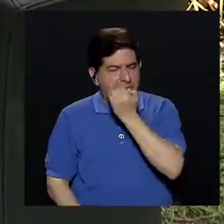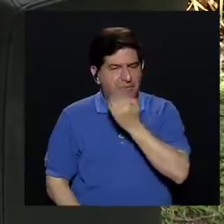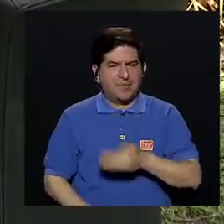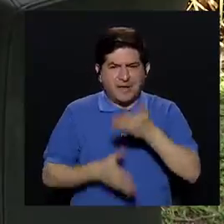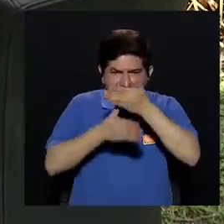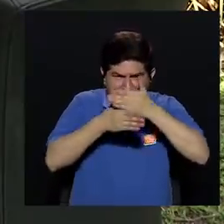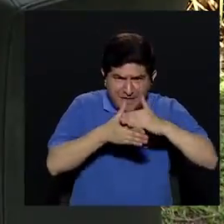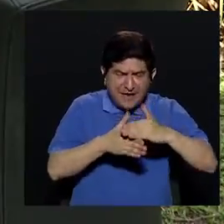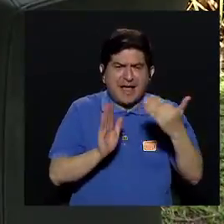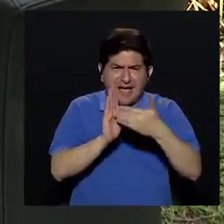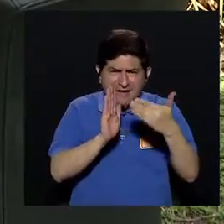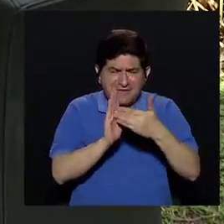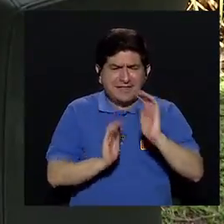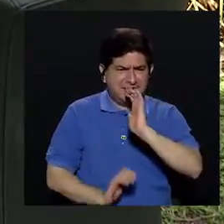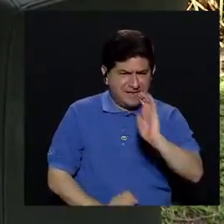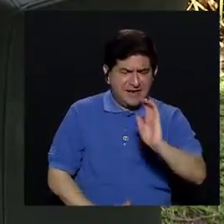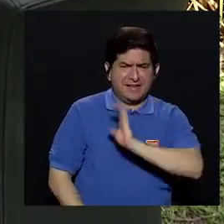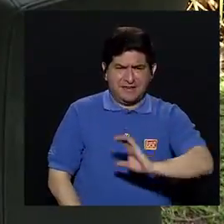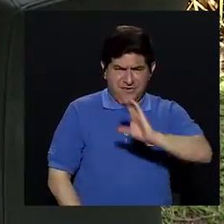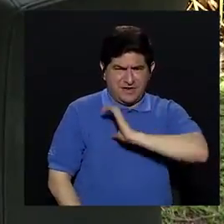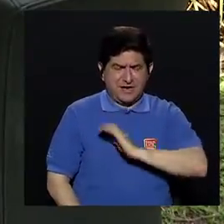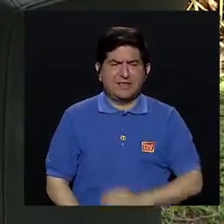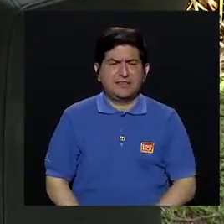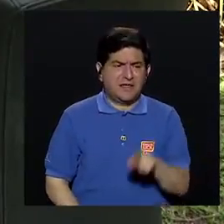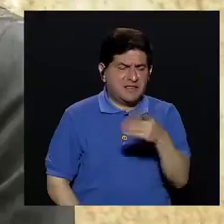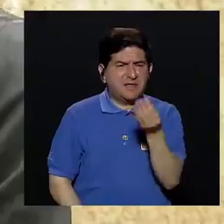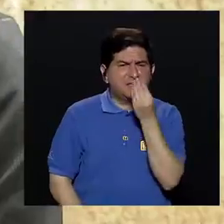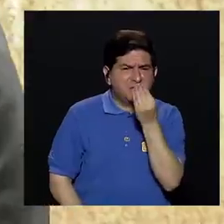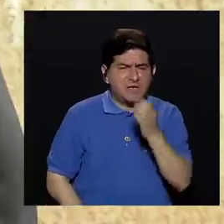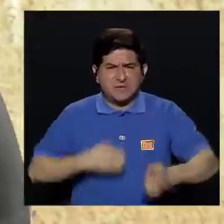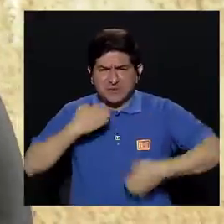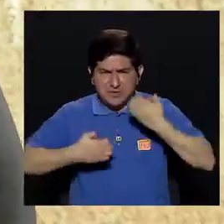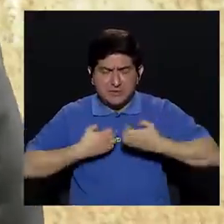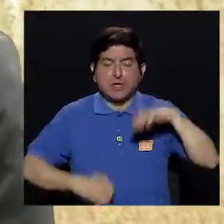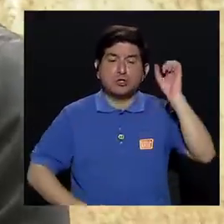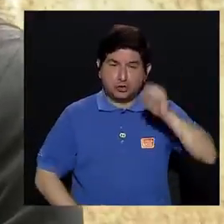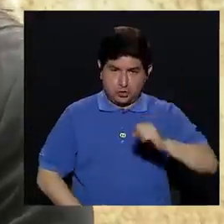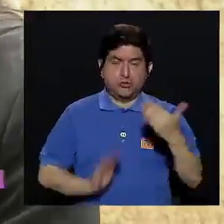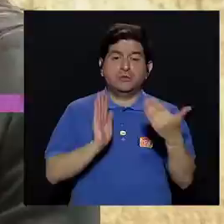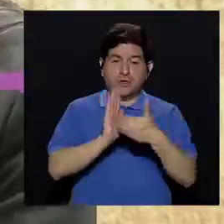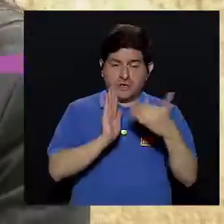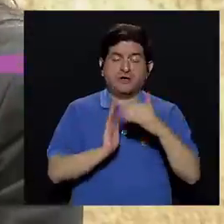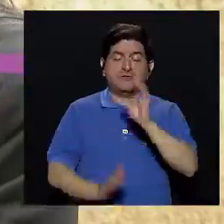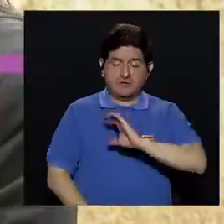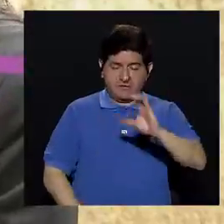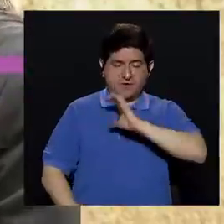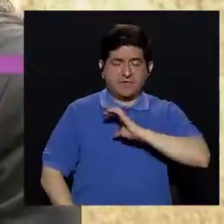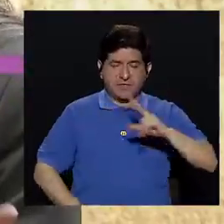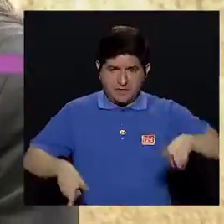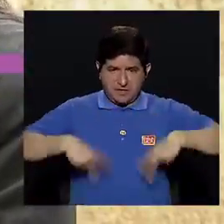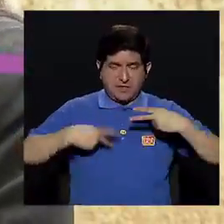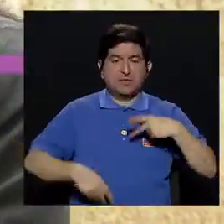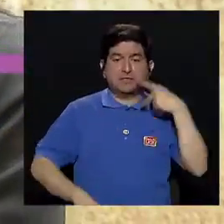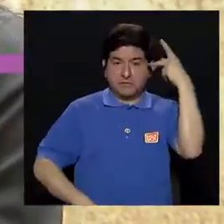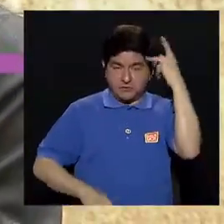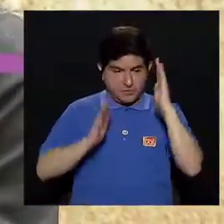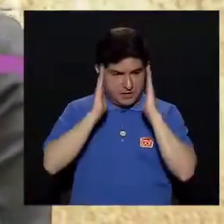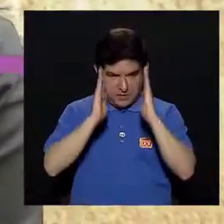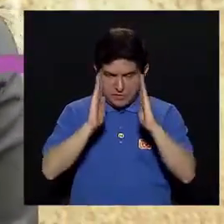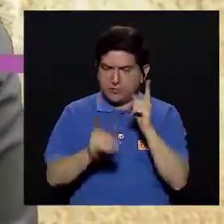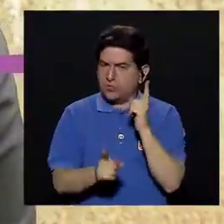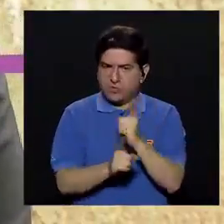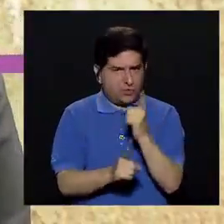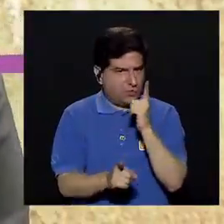vida de los niños en términos de alimentación, de las emociones? Sí puede afectar la calidad de vida del paciente, si los padres no le dan el